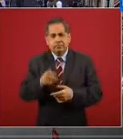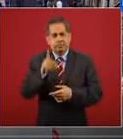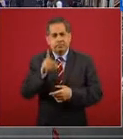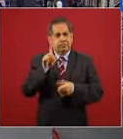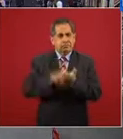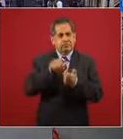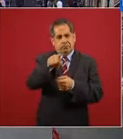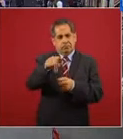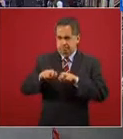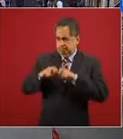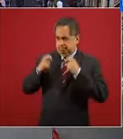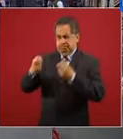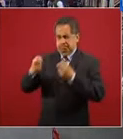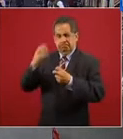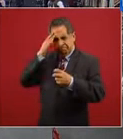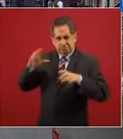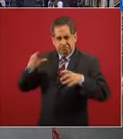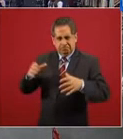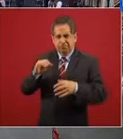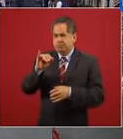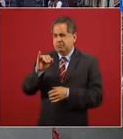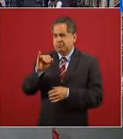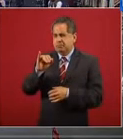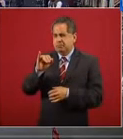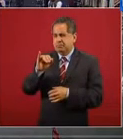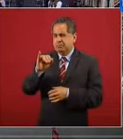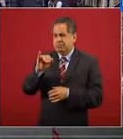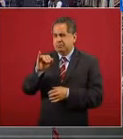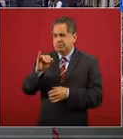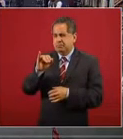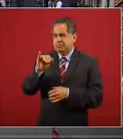gabinete en torno al liposato se ha hablado